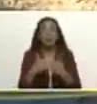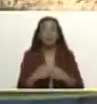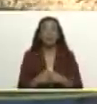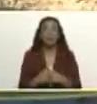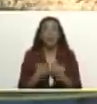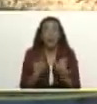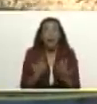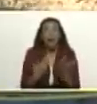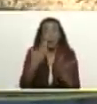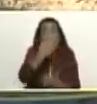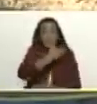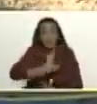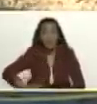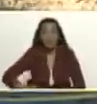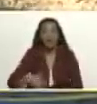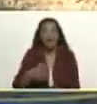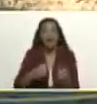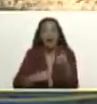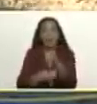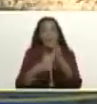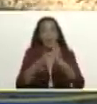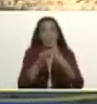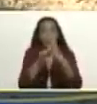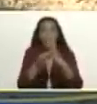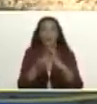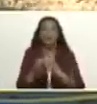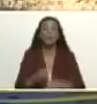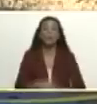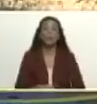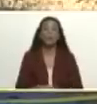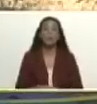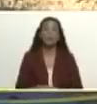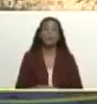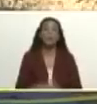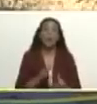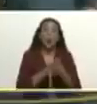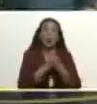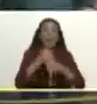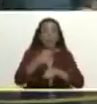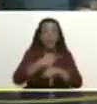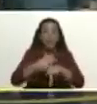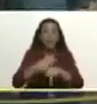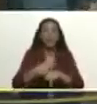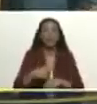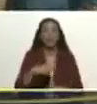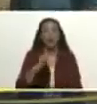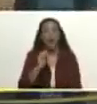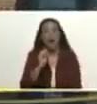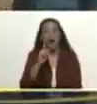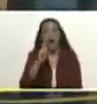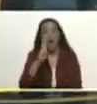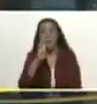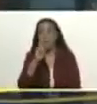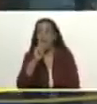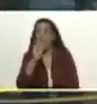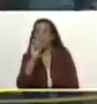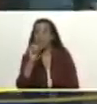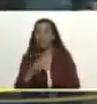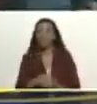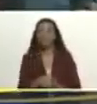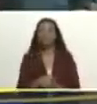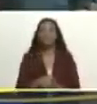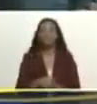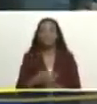estamos presidente con usted y con nuestro gobernador Alberto Galinde bueno entonces